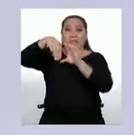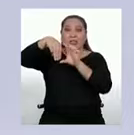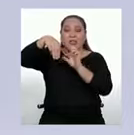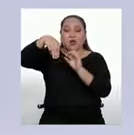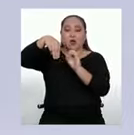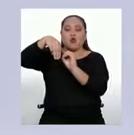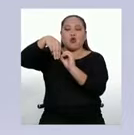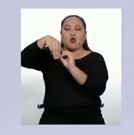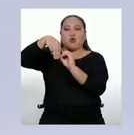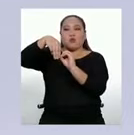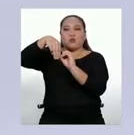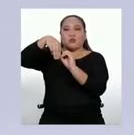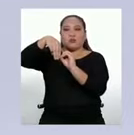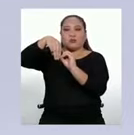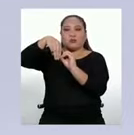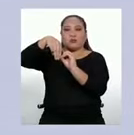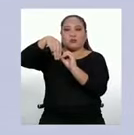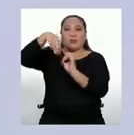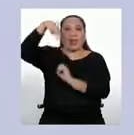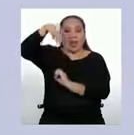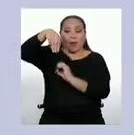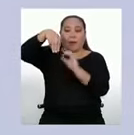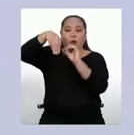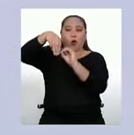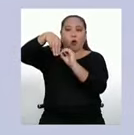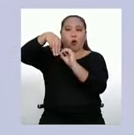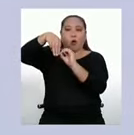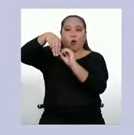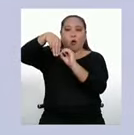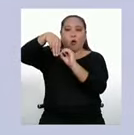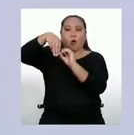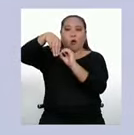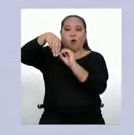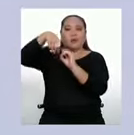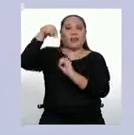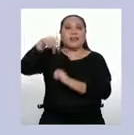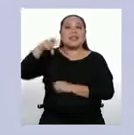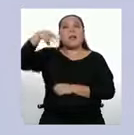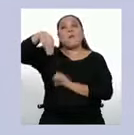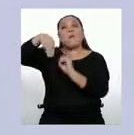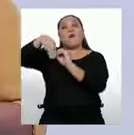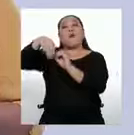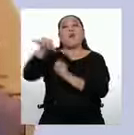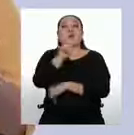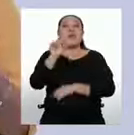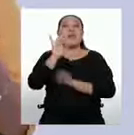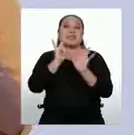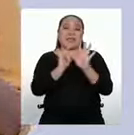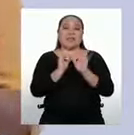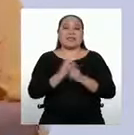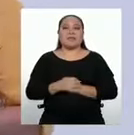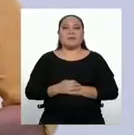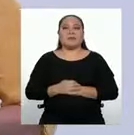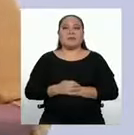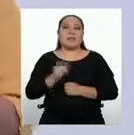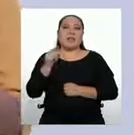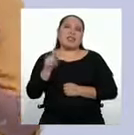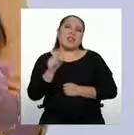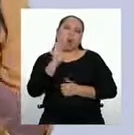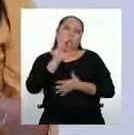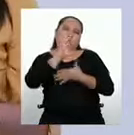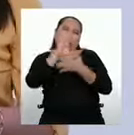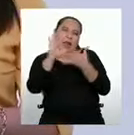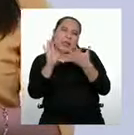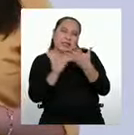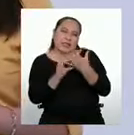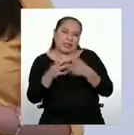una O. M sub O. Y decimos, la moda es 7. La moda tiene un par de características